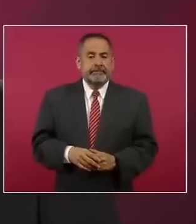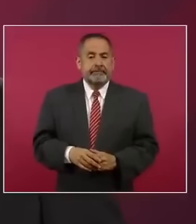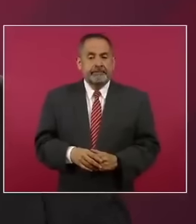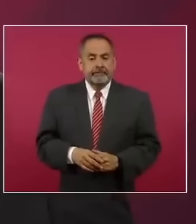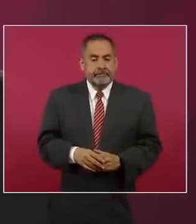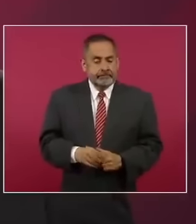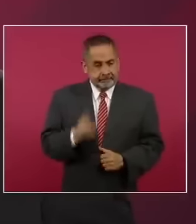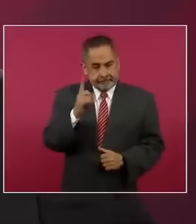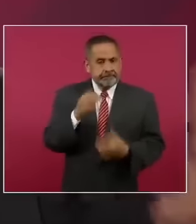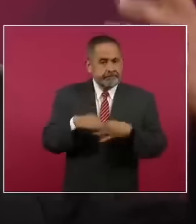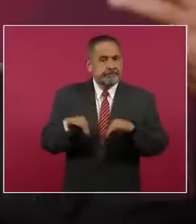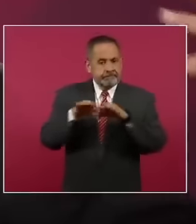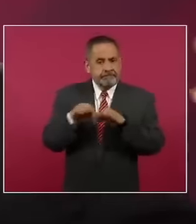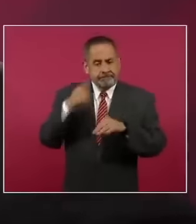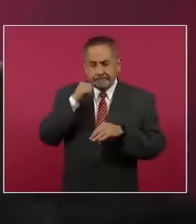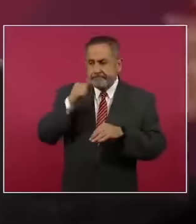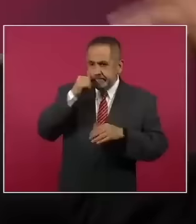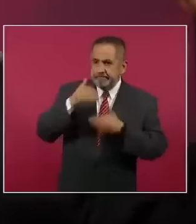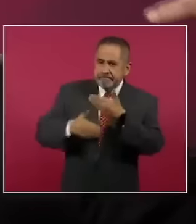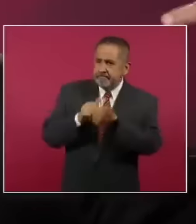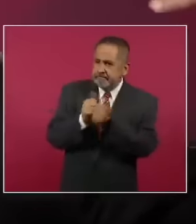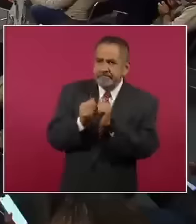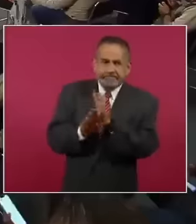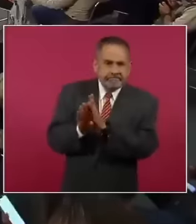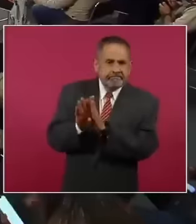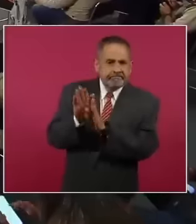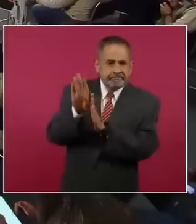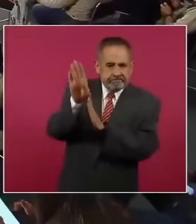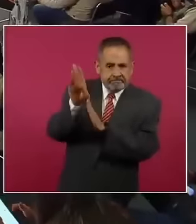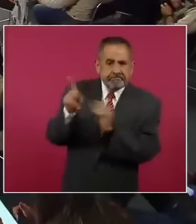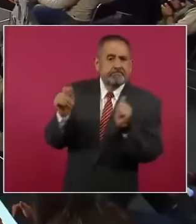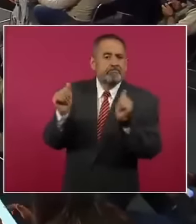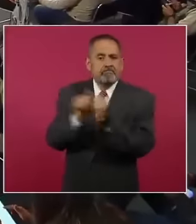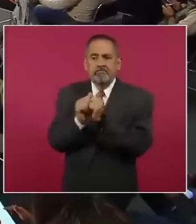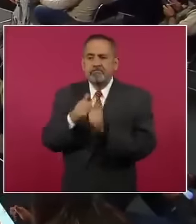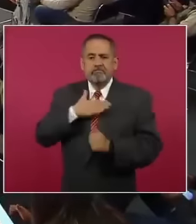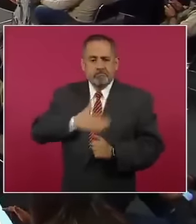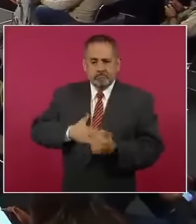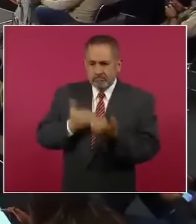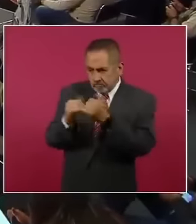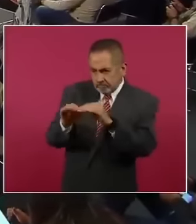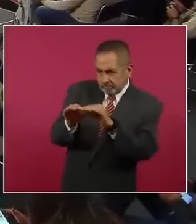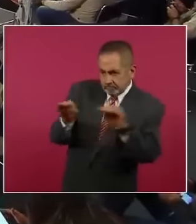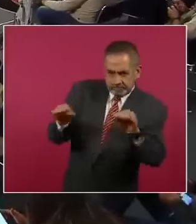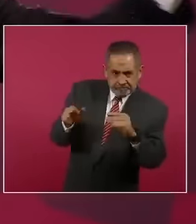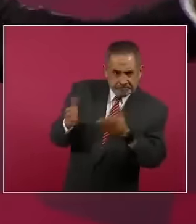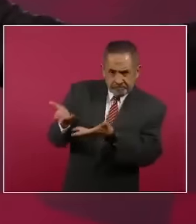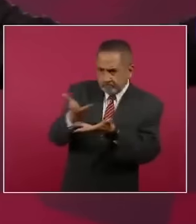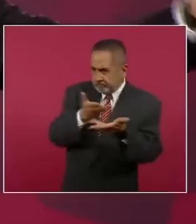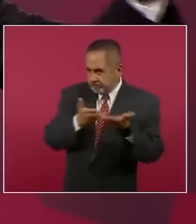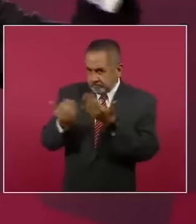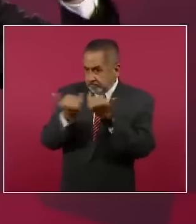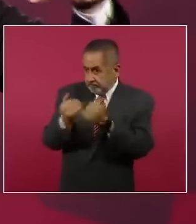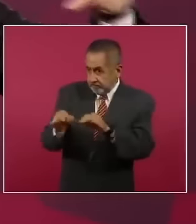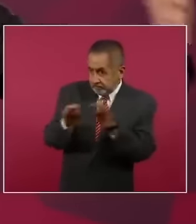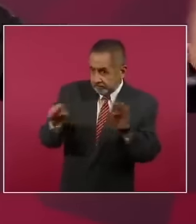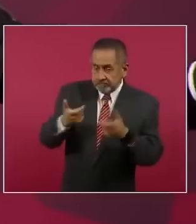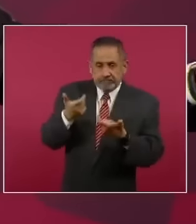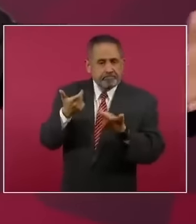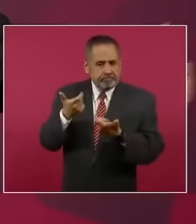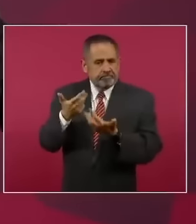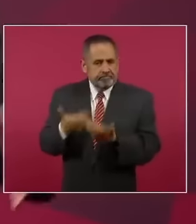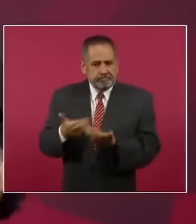Es importante que haya crecimiento, que haya progreso, pero que haya distribución del ingreso, distribución de la riqueza.